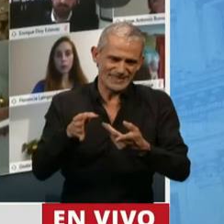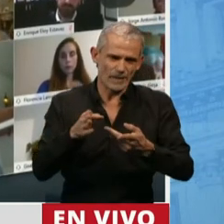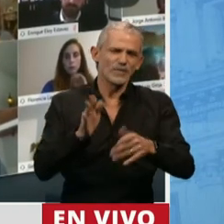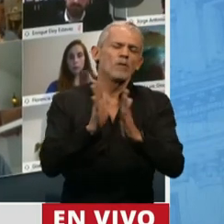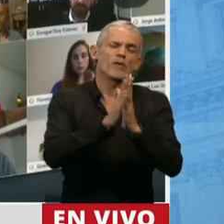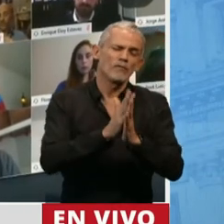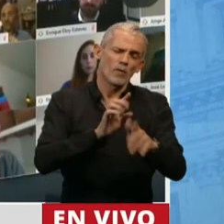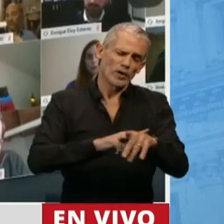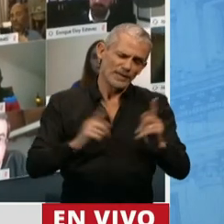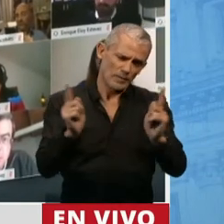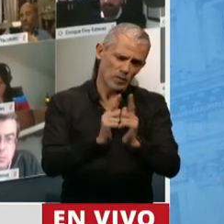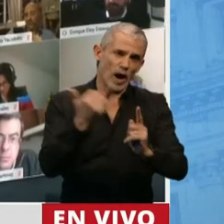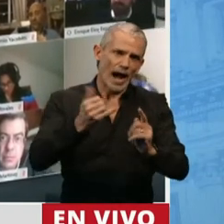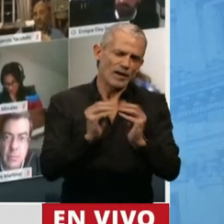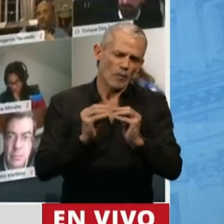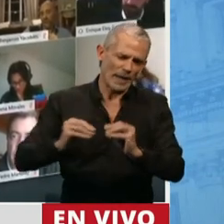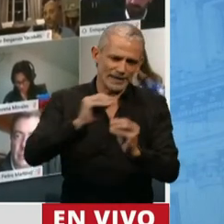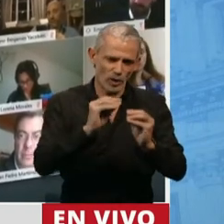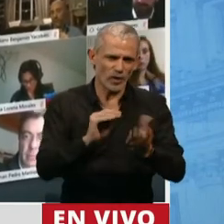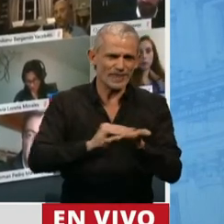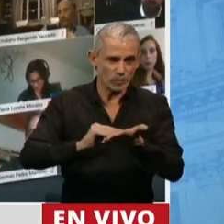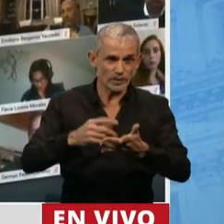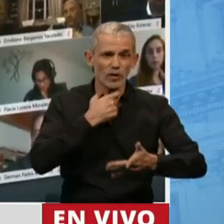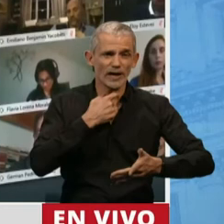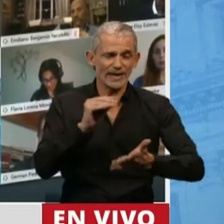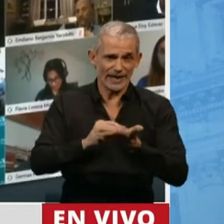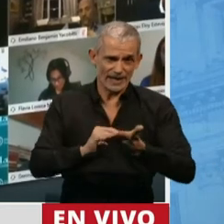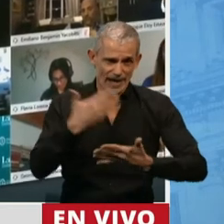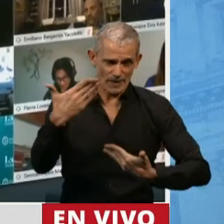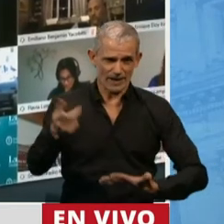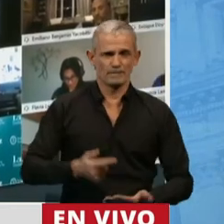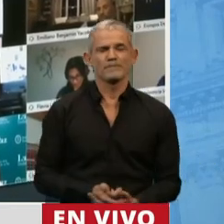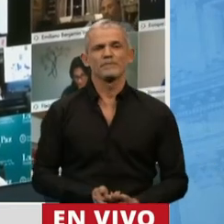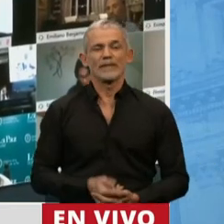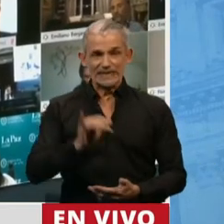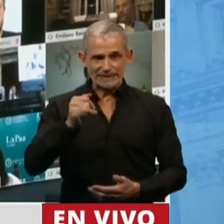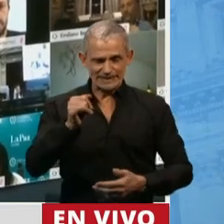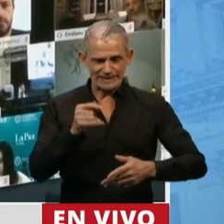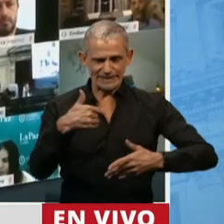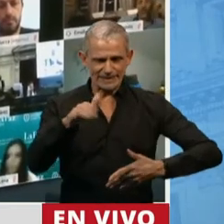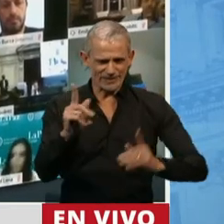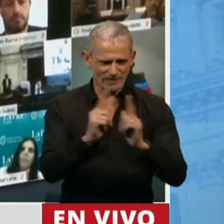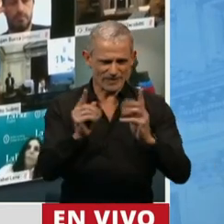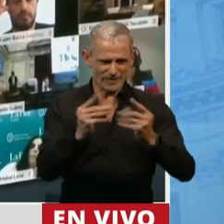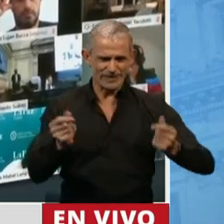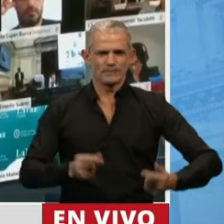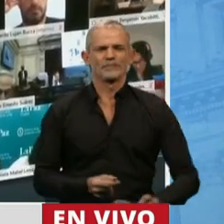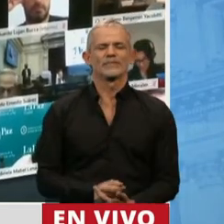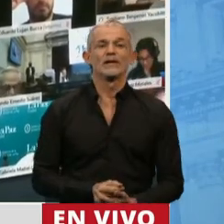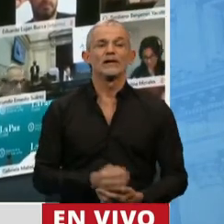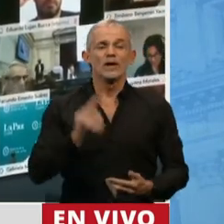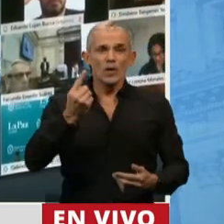la promoción. Puedo que vaya redondeando, que hay otros compañeros de bloque también anotados. Sí, presidenta, voy terminando.